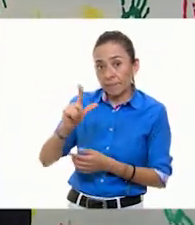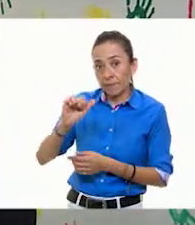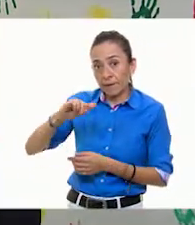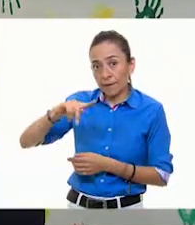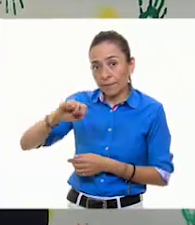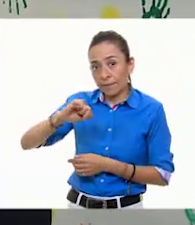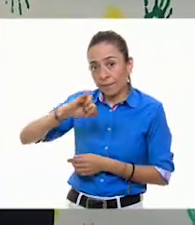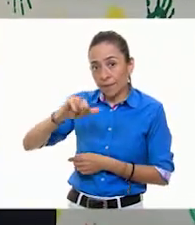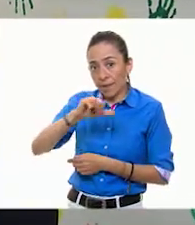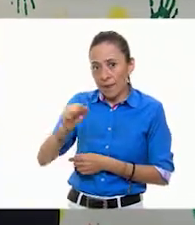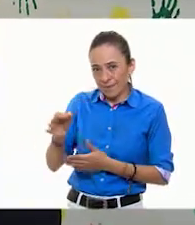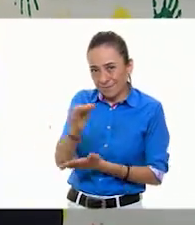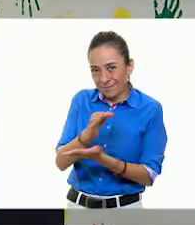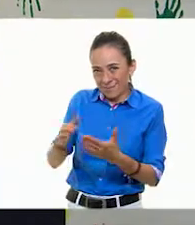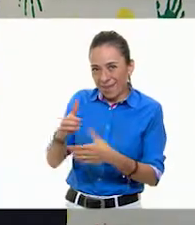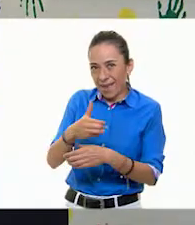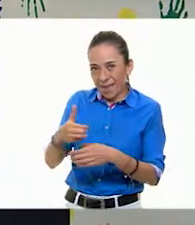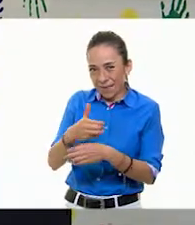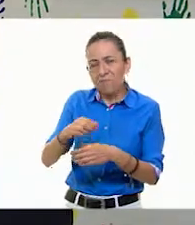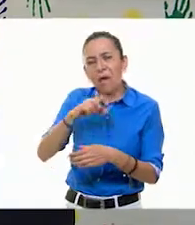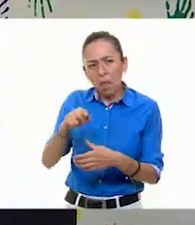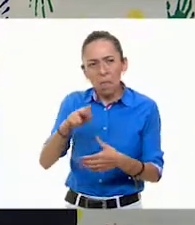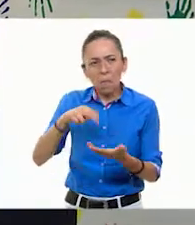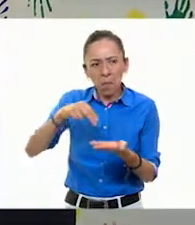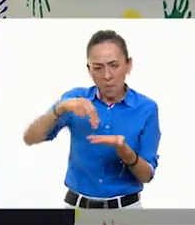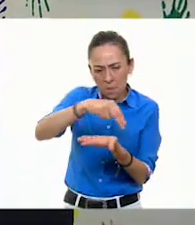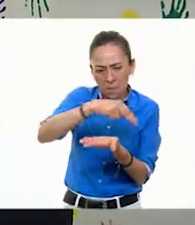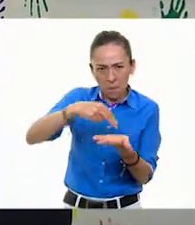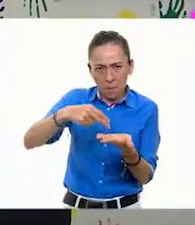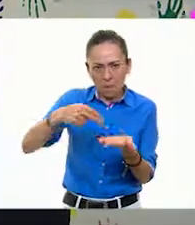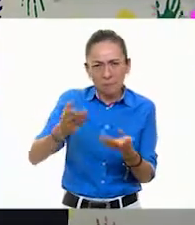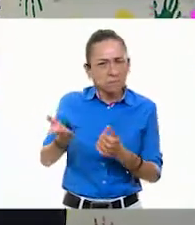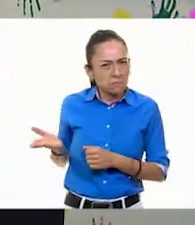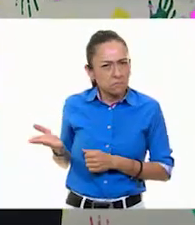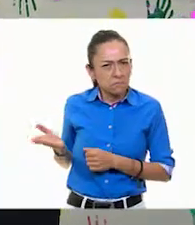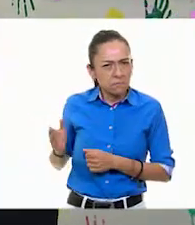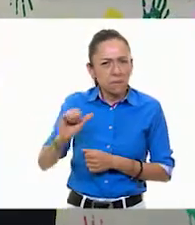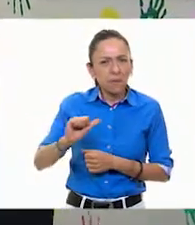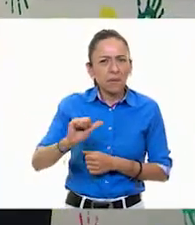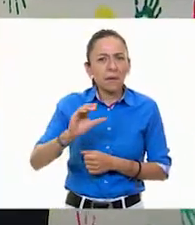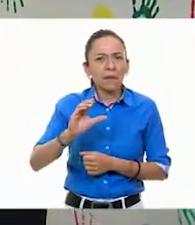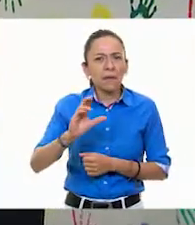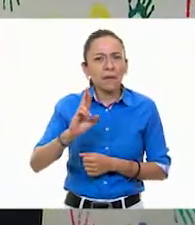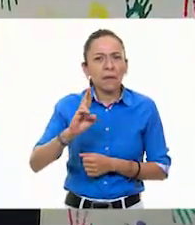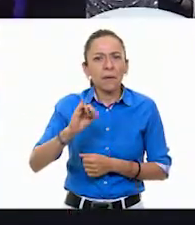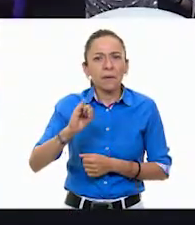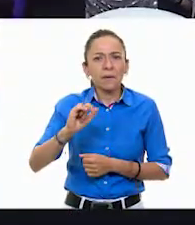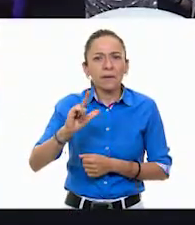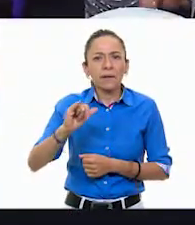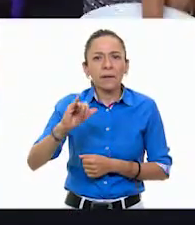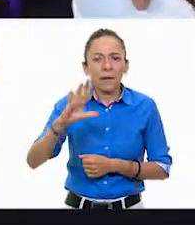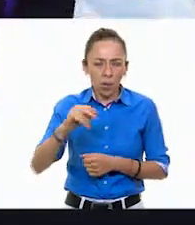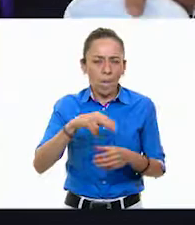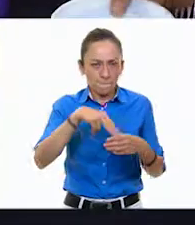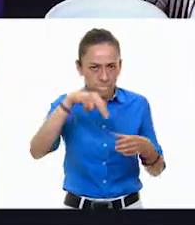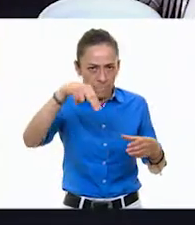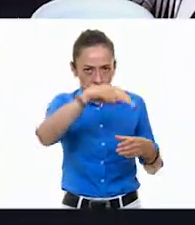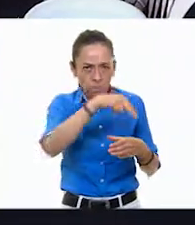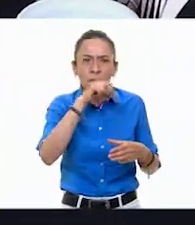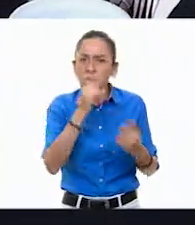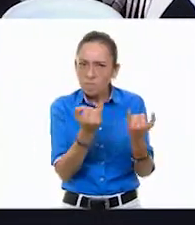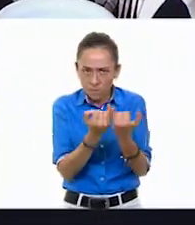Estas mismas se van a pigmentar con acrílico. ¿Pinturas debemos de tener? Pinturas. Ajá. También vamos a tener unos